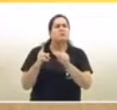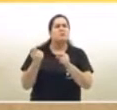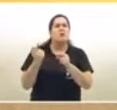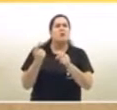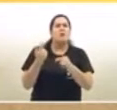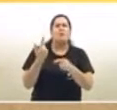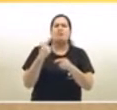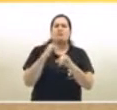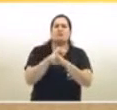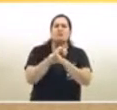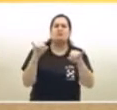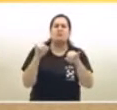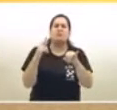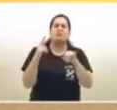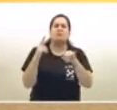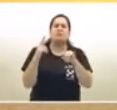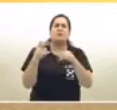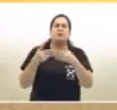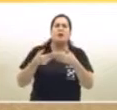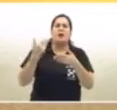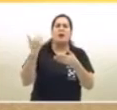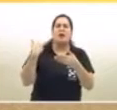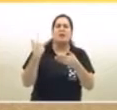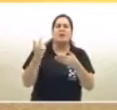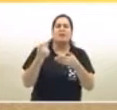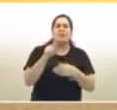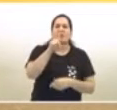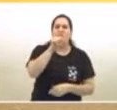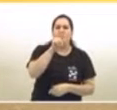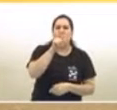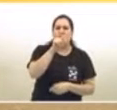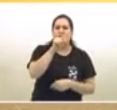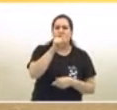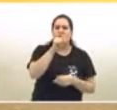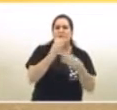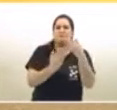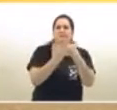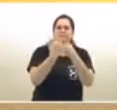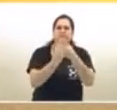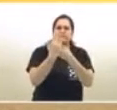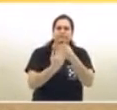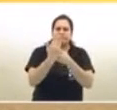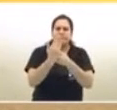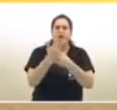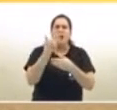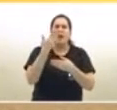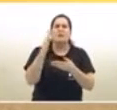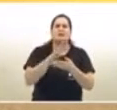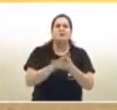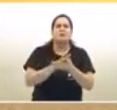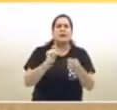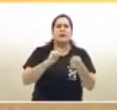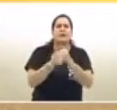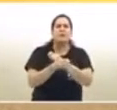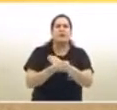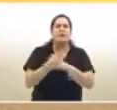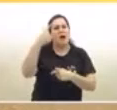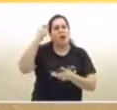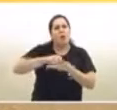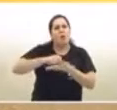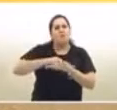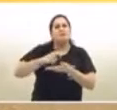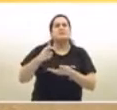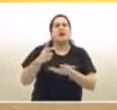comunicación que tuvo antes de una serie de tweets vinculados al tema de la reforma judicial y su posición al